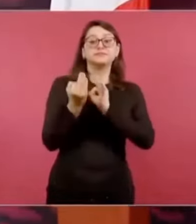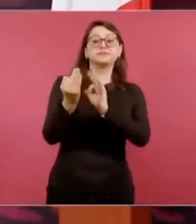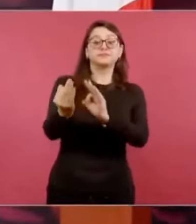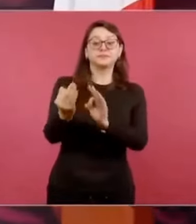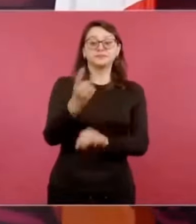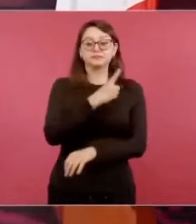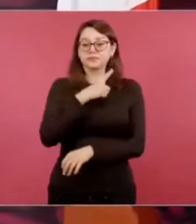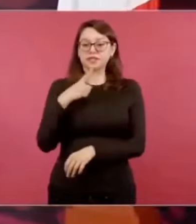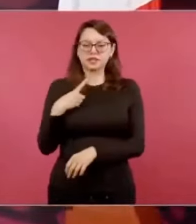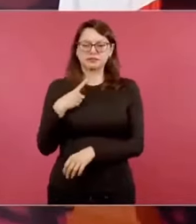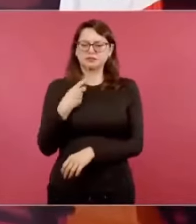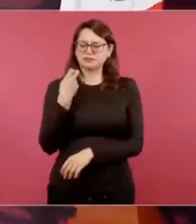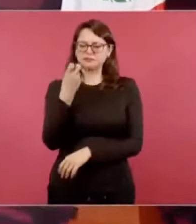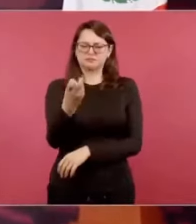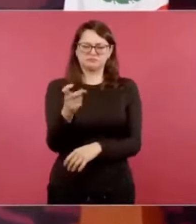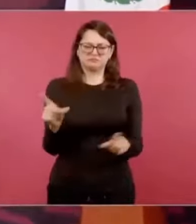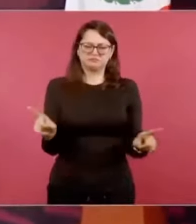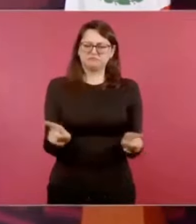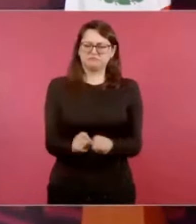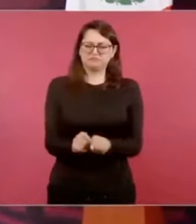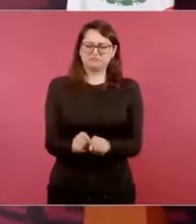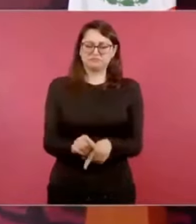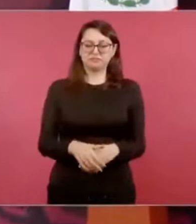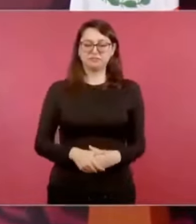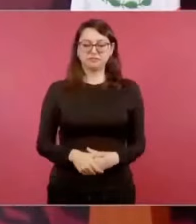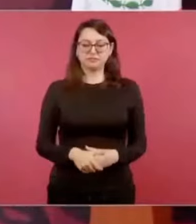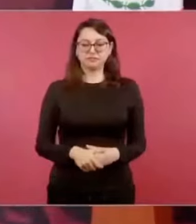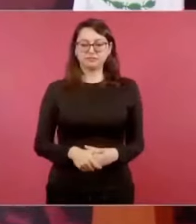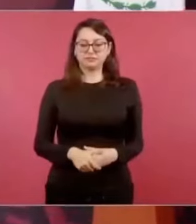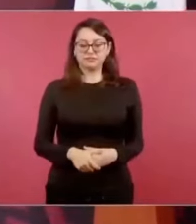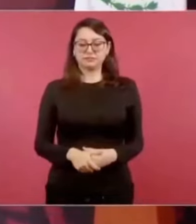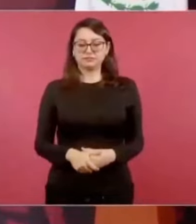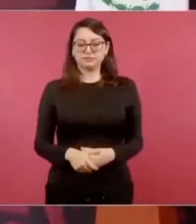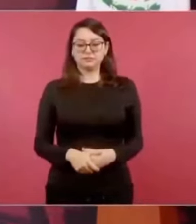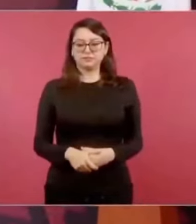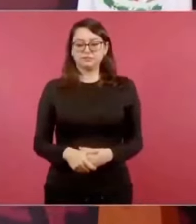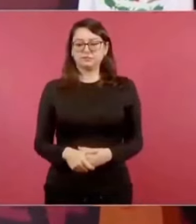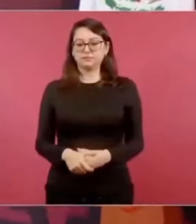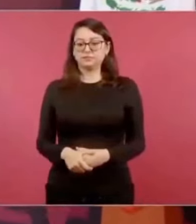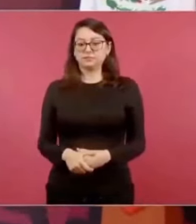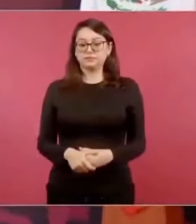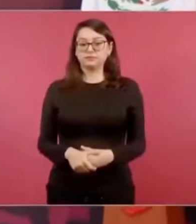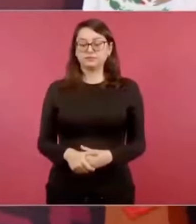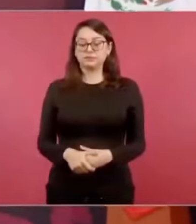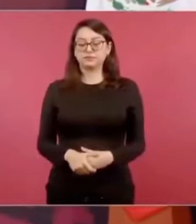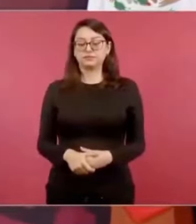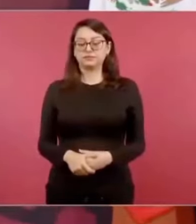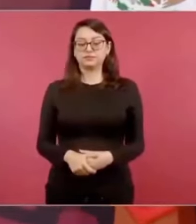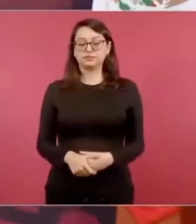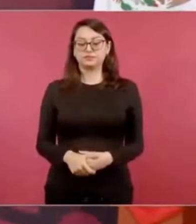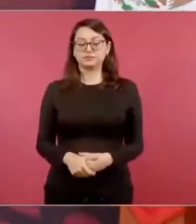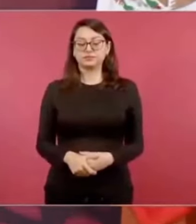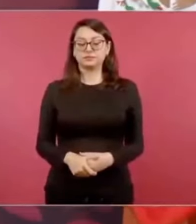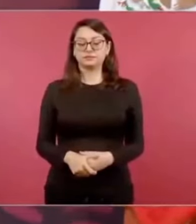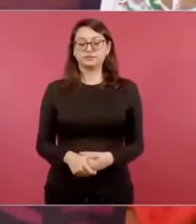y la gente